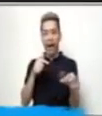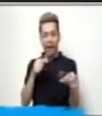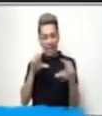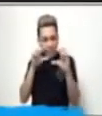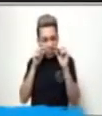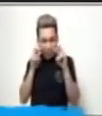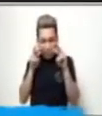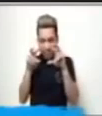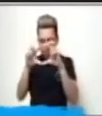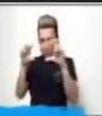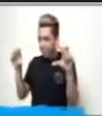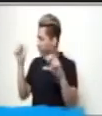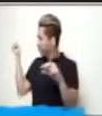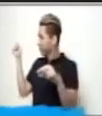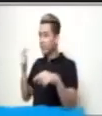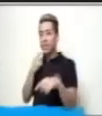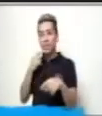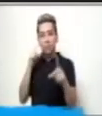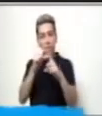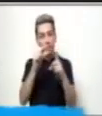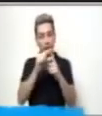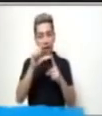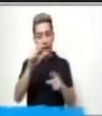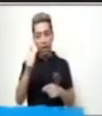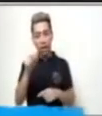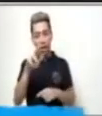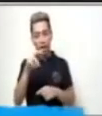detenidamente y luego lo mencionas.